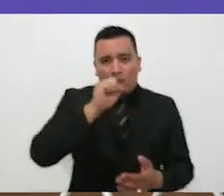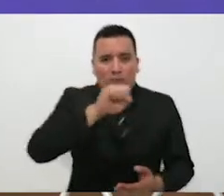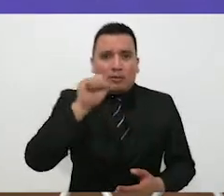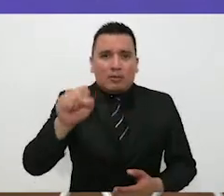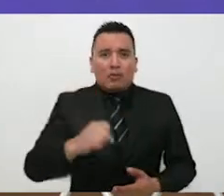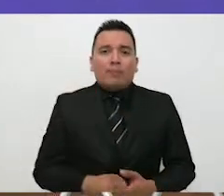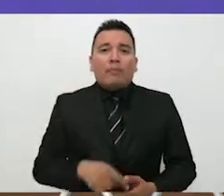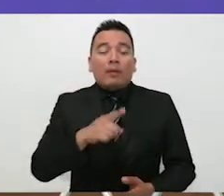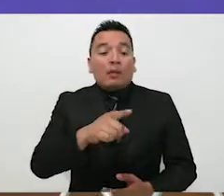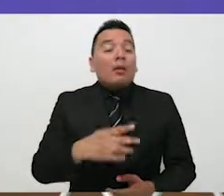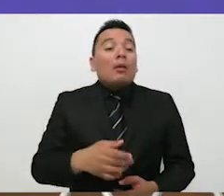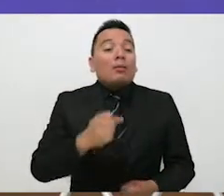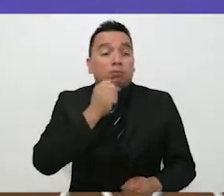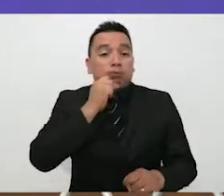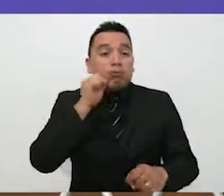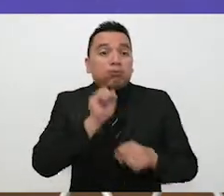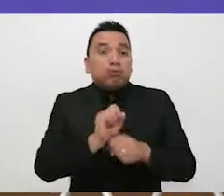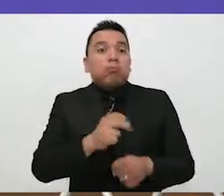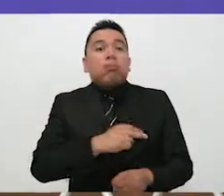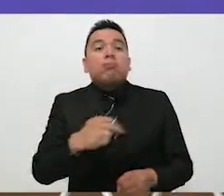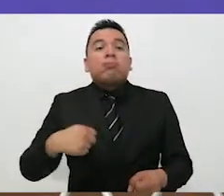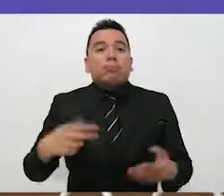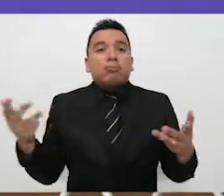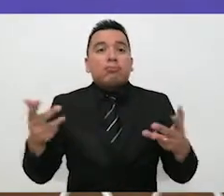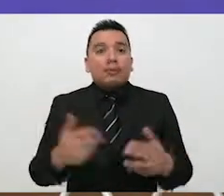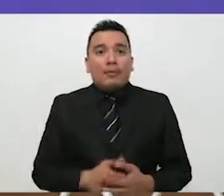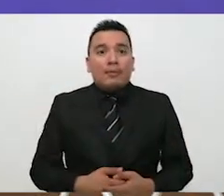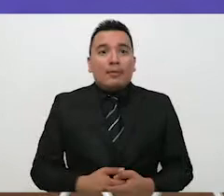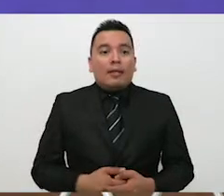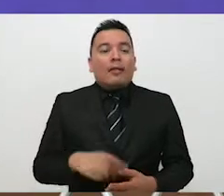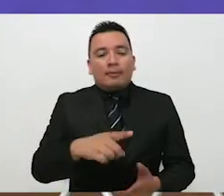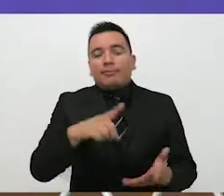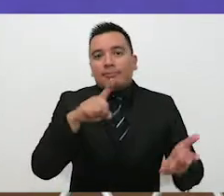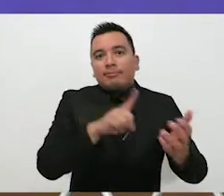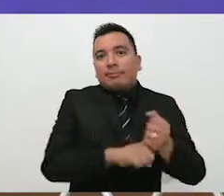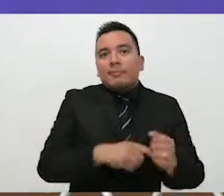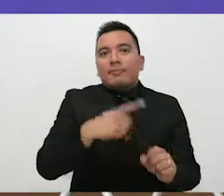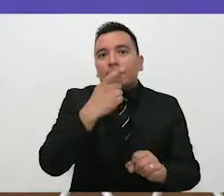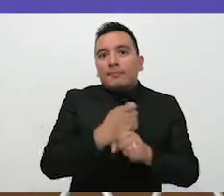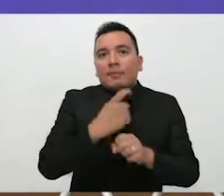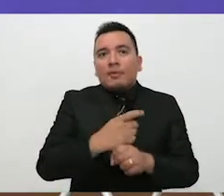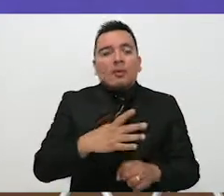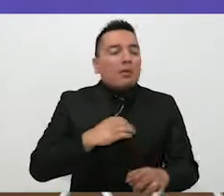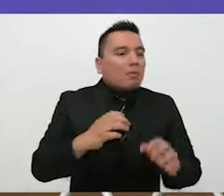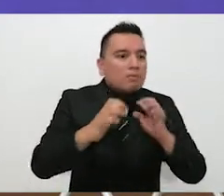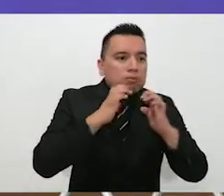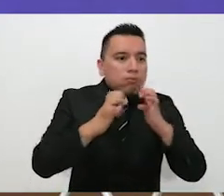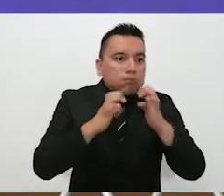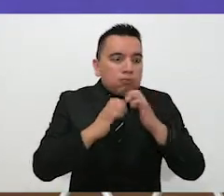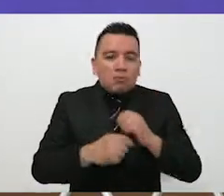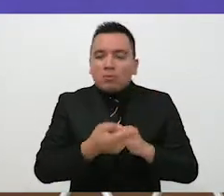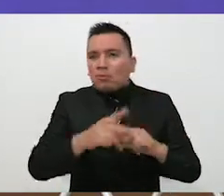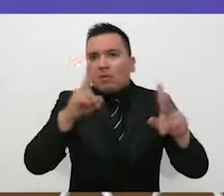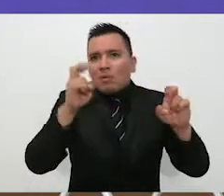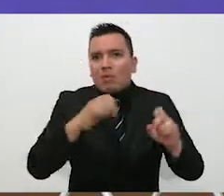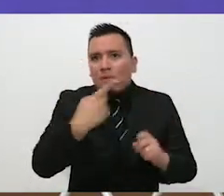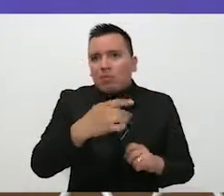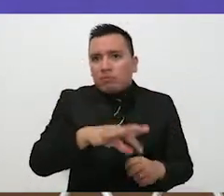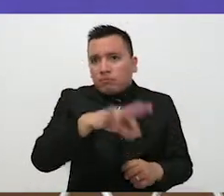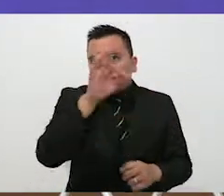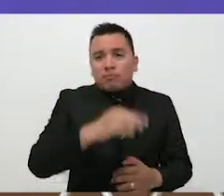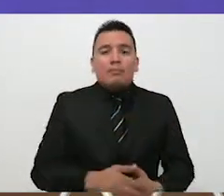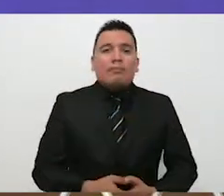secundarias la dinámica es que de manera interna primero se llevan diálogos entre ellos de un tema que ellos mismos eligen.